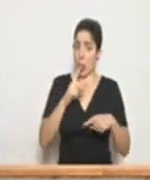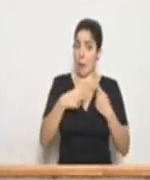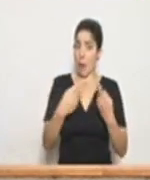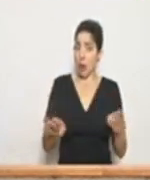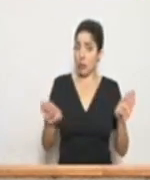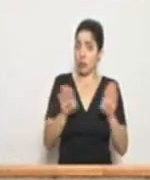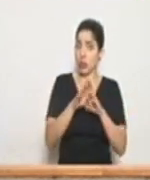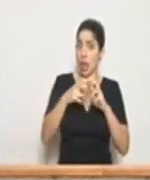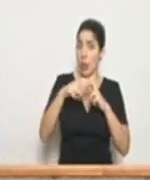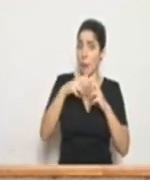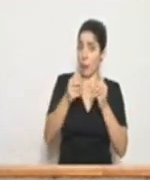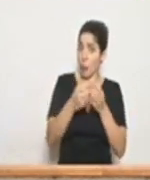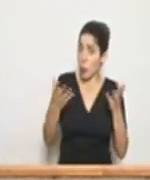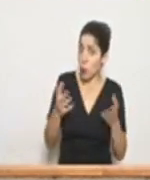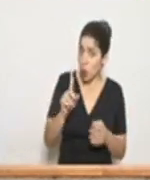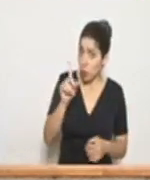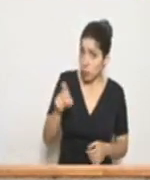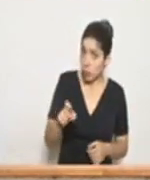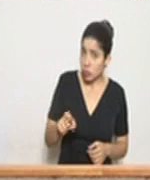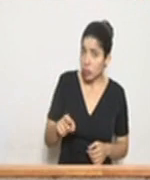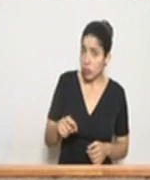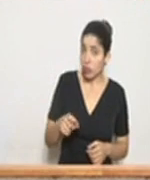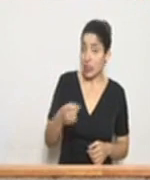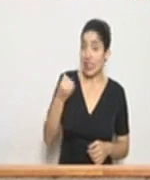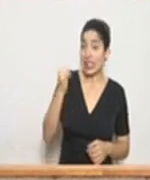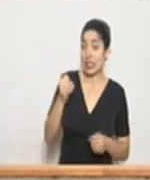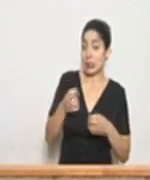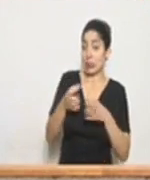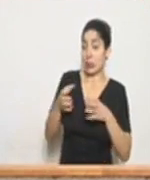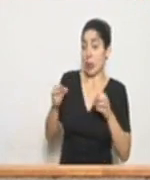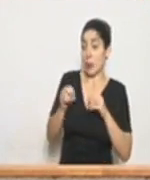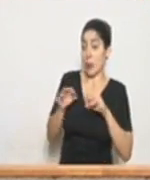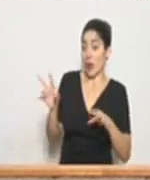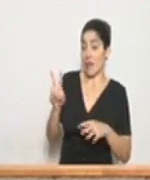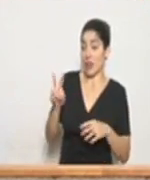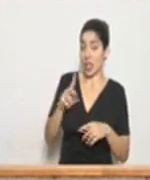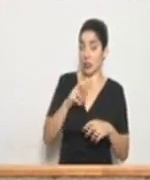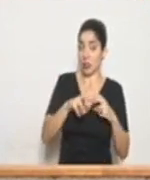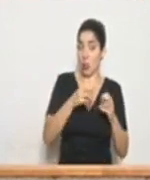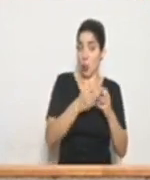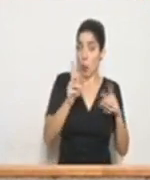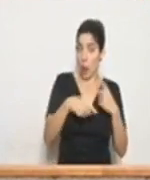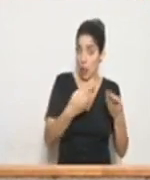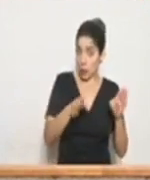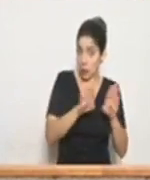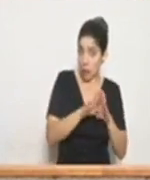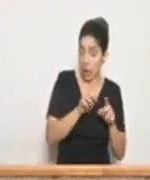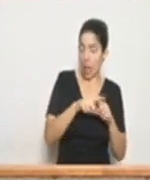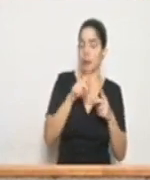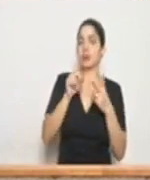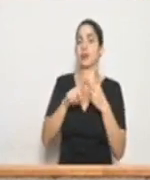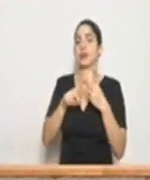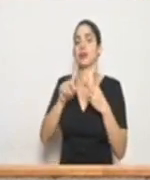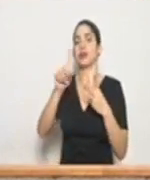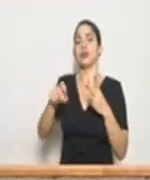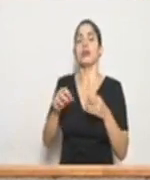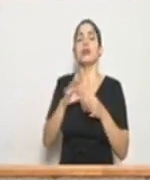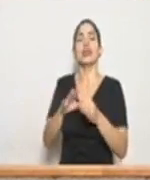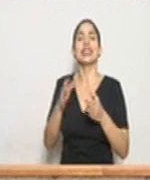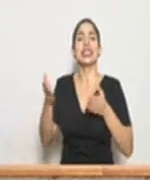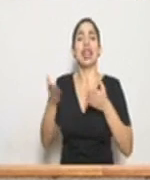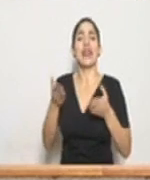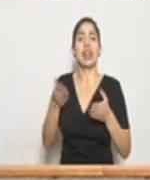transporte público conforme aumente la propagación del virus. Además, tenemos otras consultas en relación a servicios,